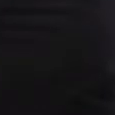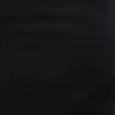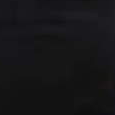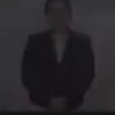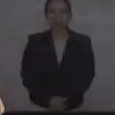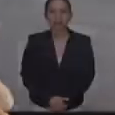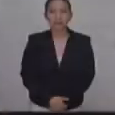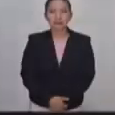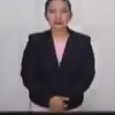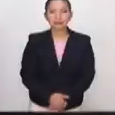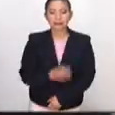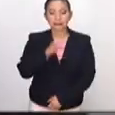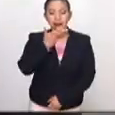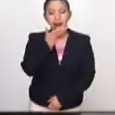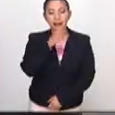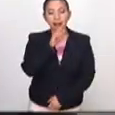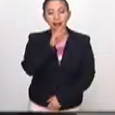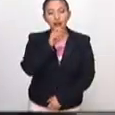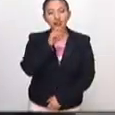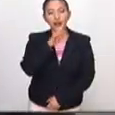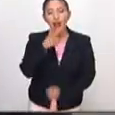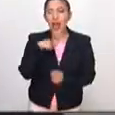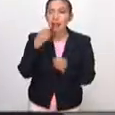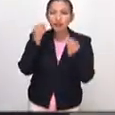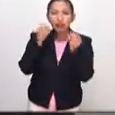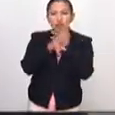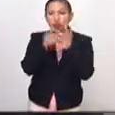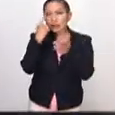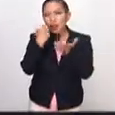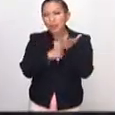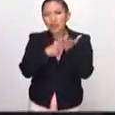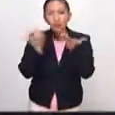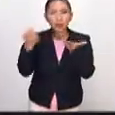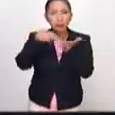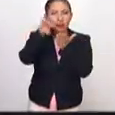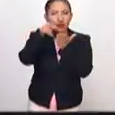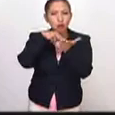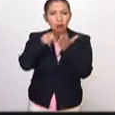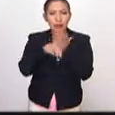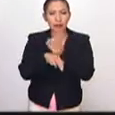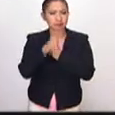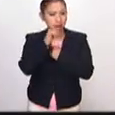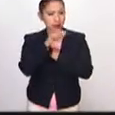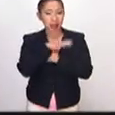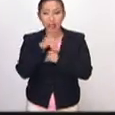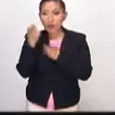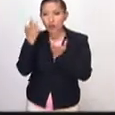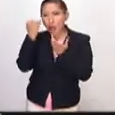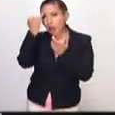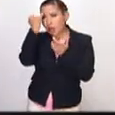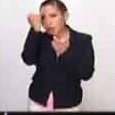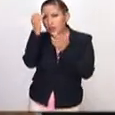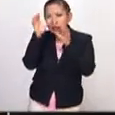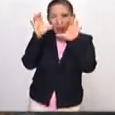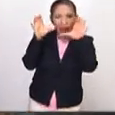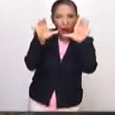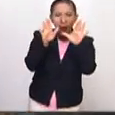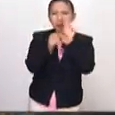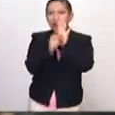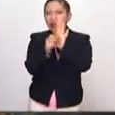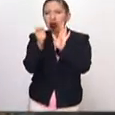Héctor, pues hay muchos elementos en esta gran obra. Supongo que hay un concepto simbólico fuerte. ¿Cuál